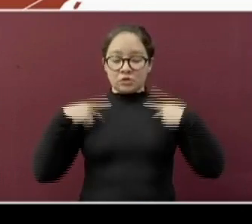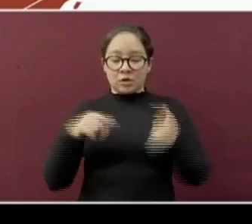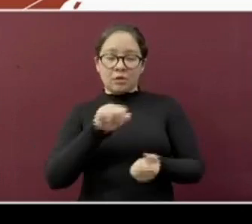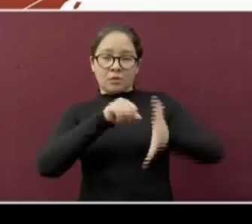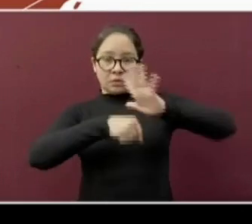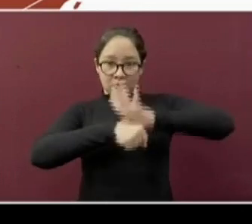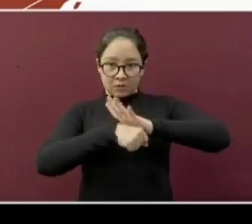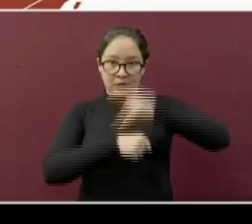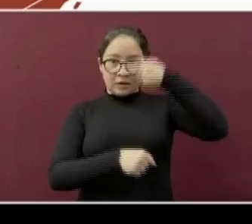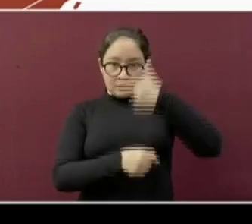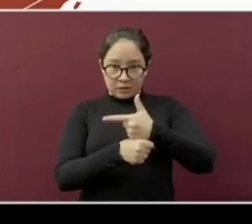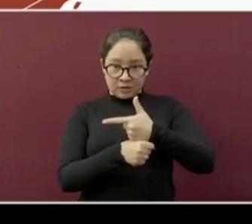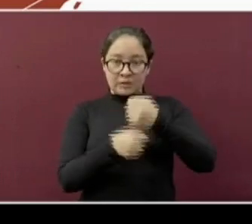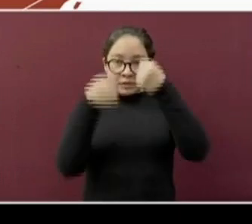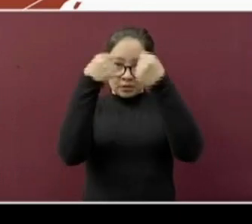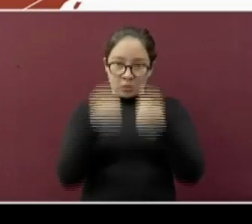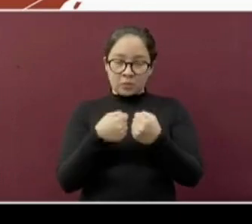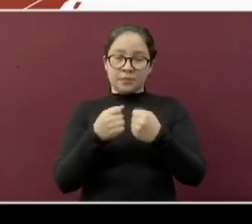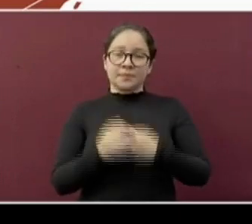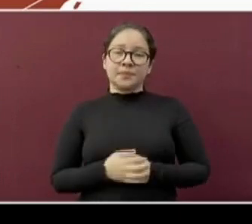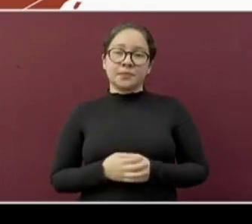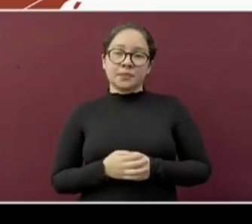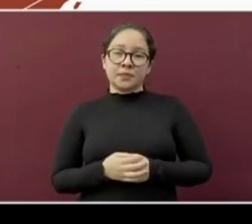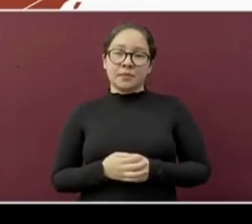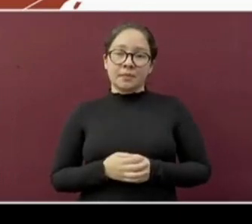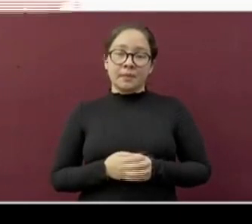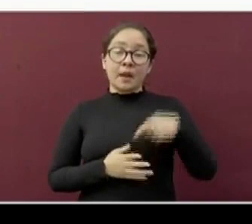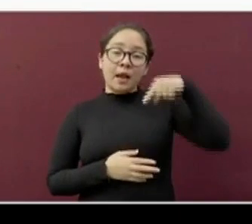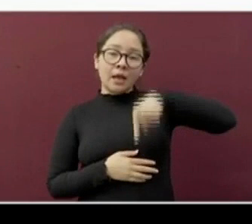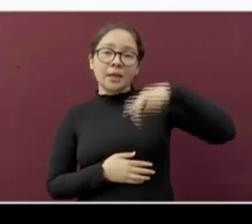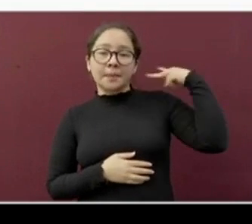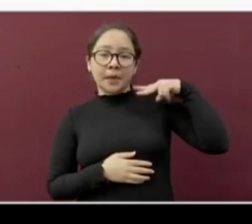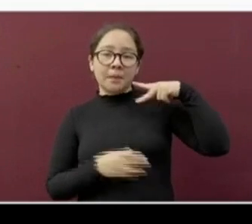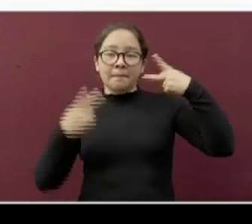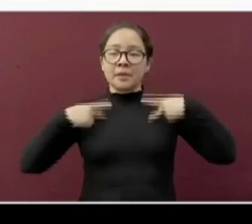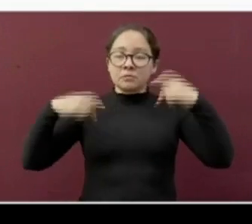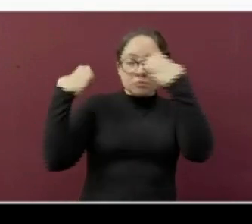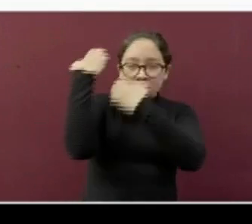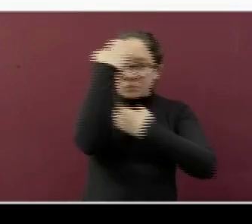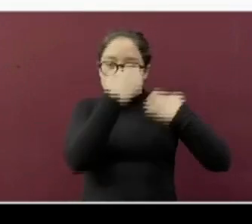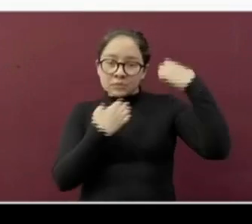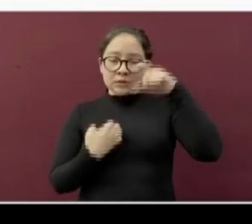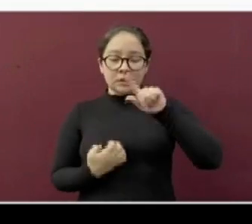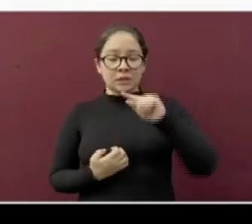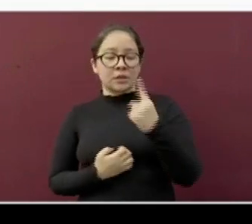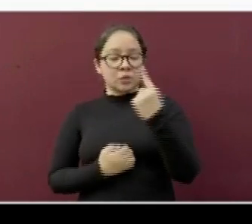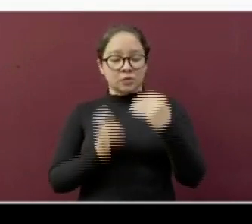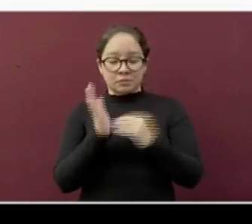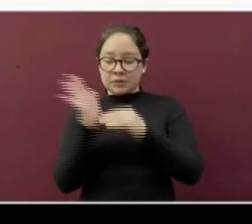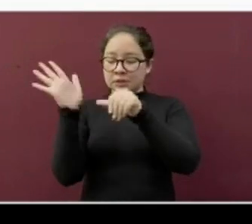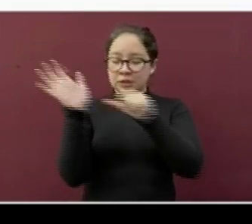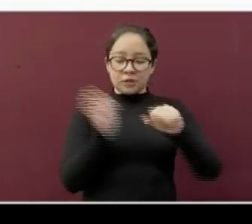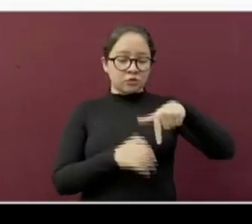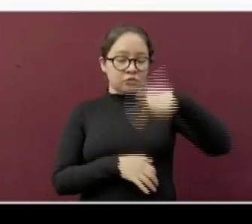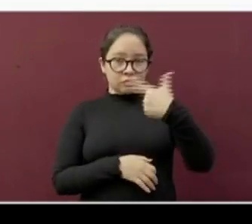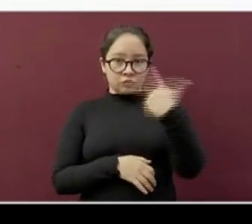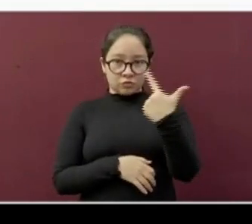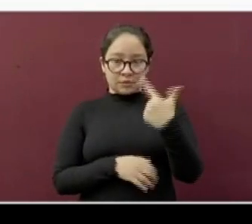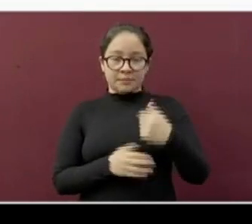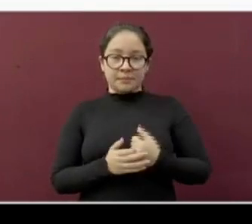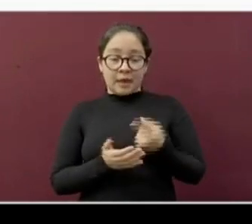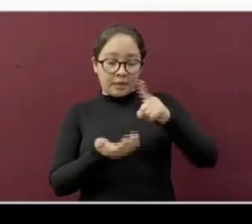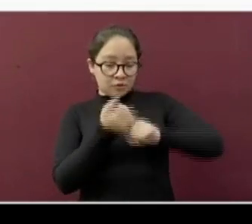positivos a COVID-19 registrados. Se han estudiado en el estado 71,612 casos,